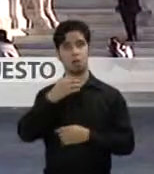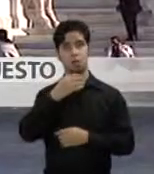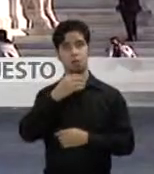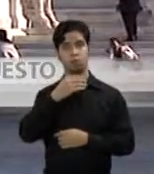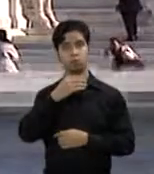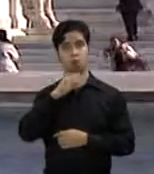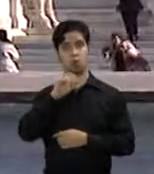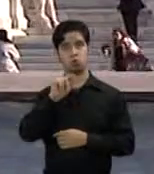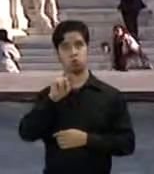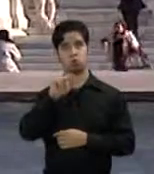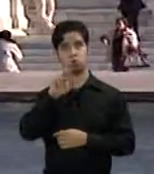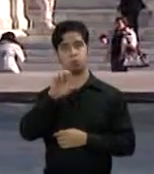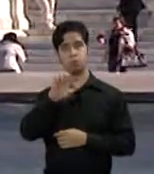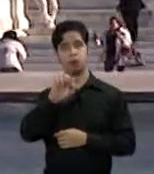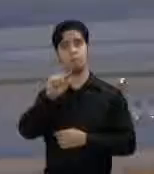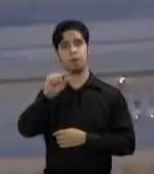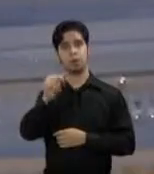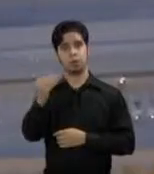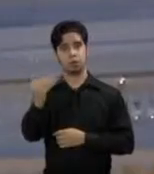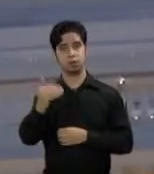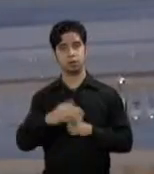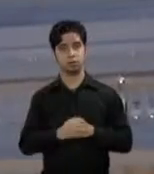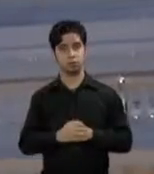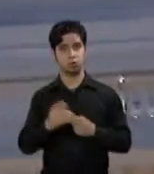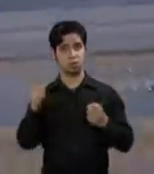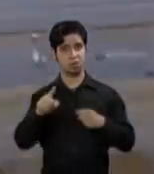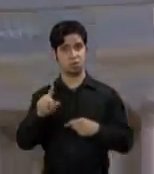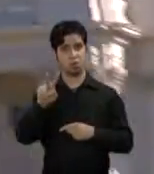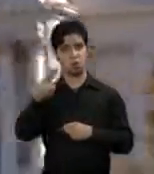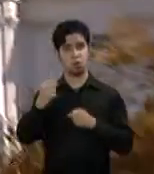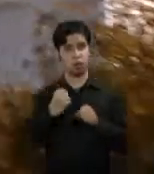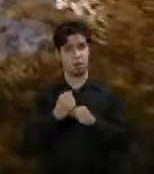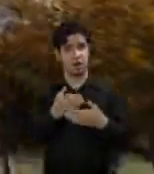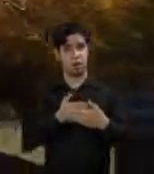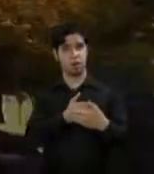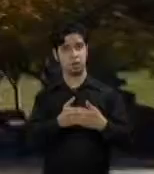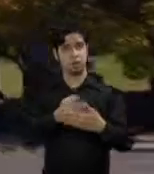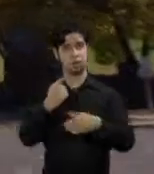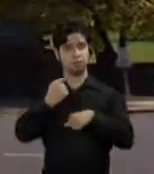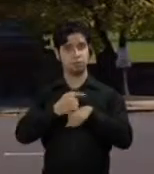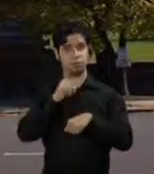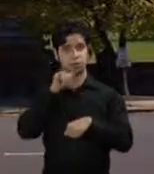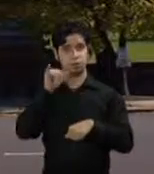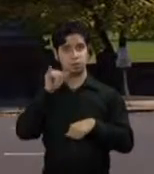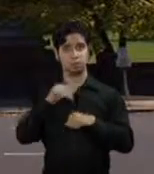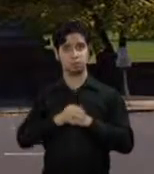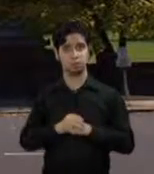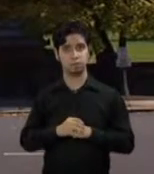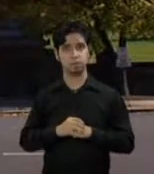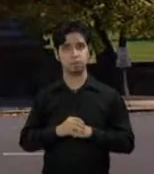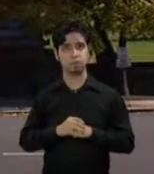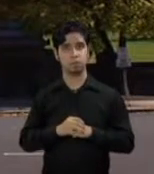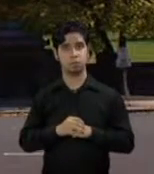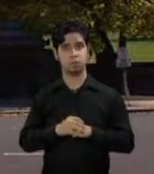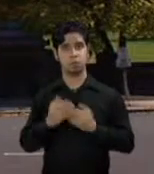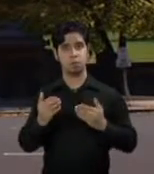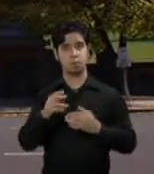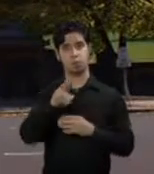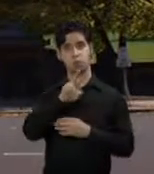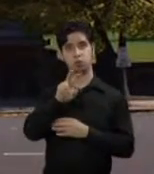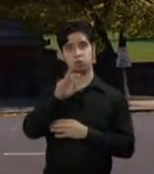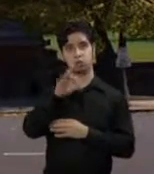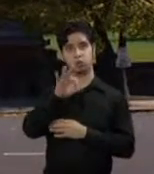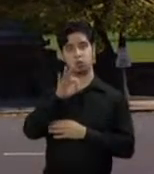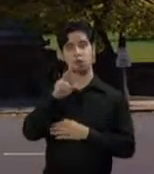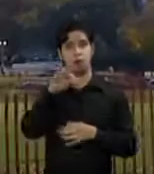La decisión se dio a solo dos horas de la medianoche de ayer cuando expiraba el presupuesto actual con 219 votos a